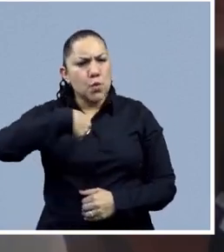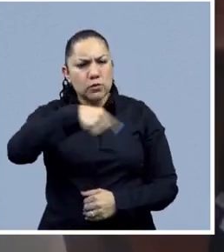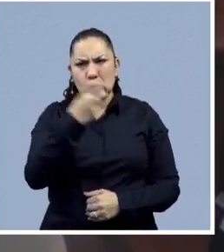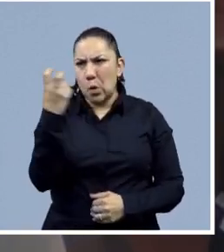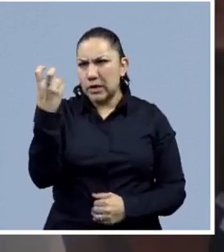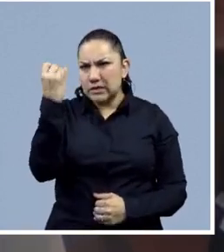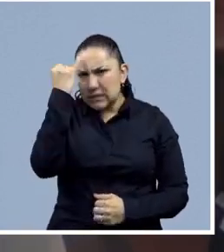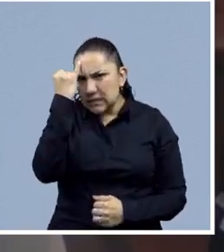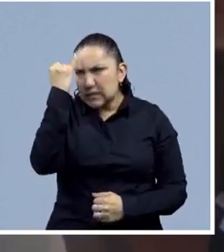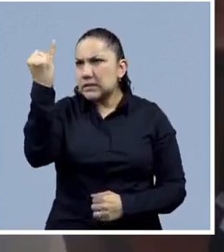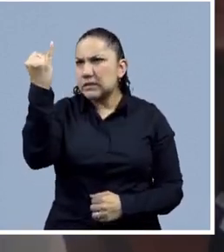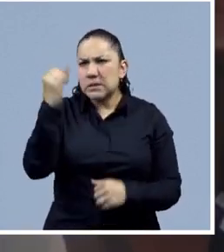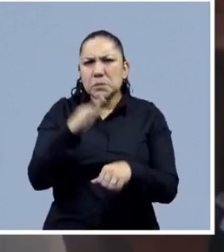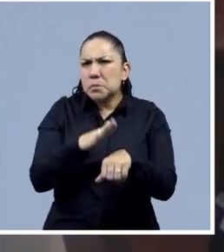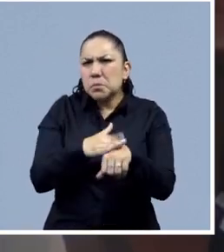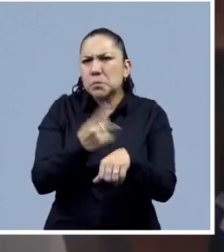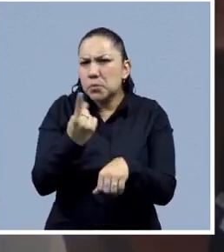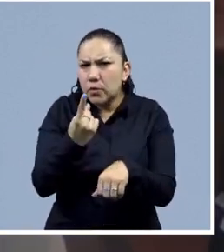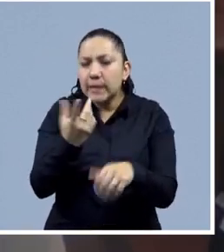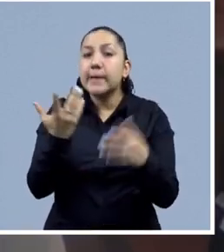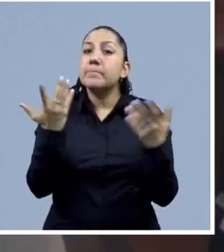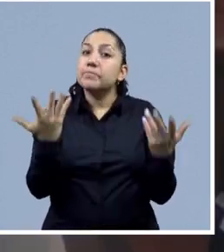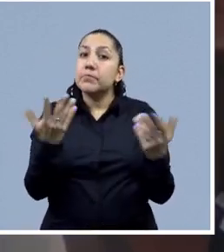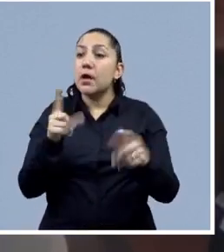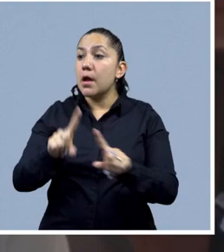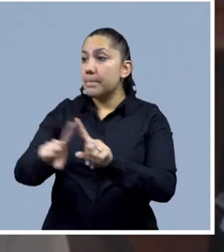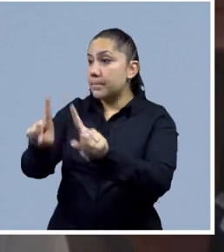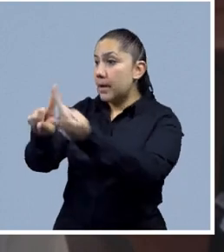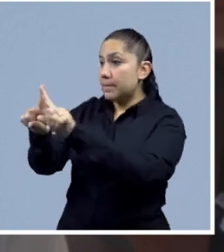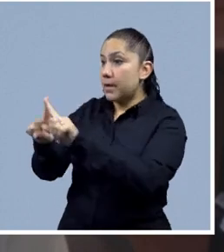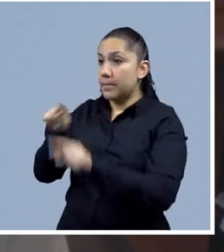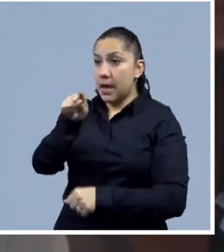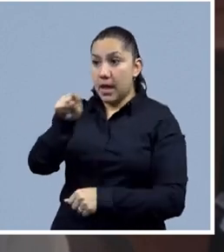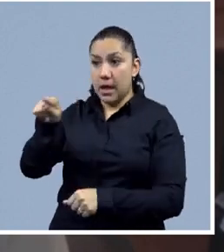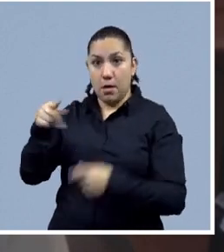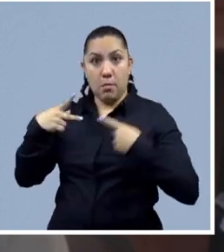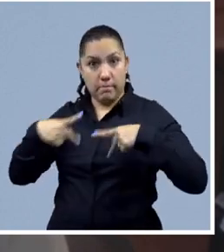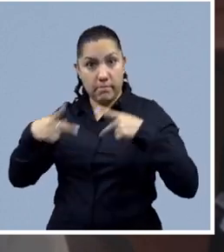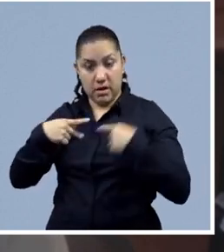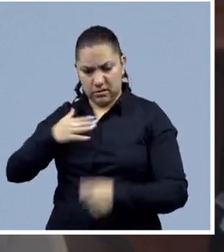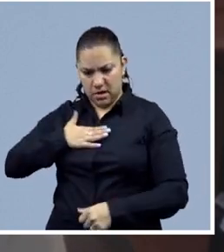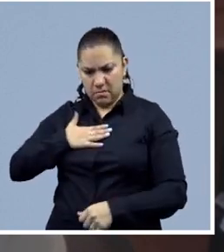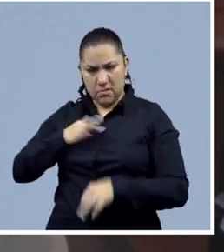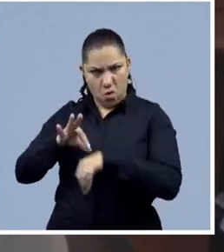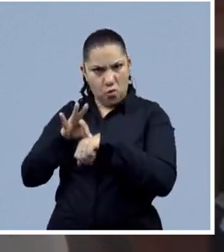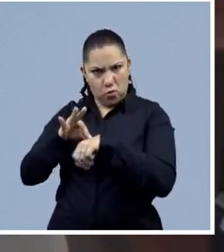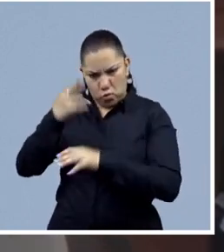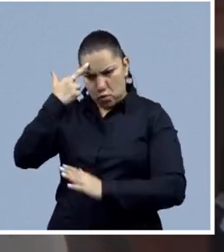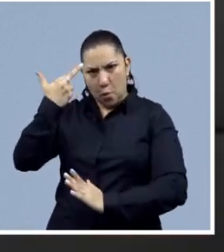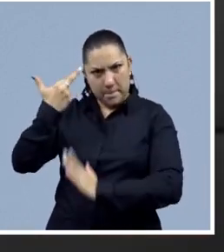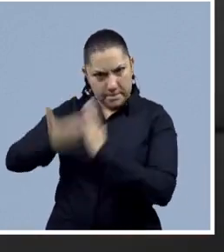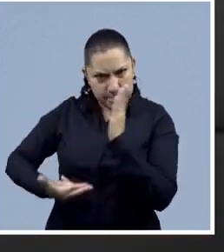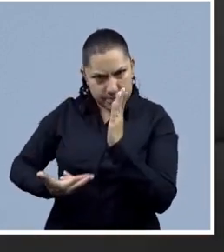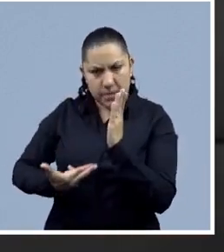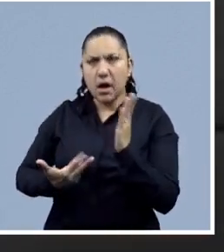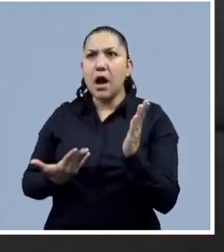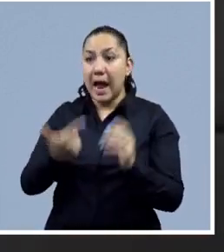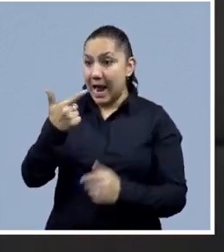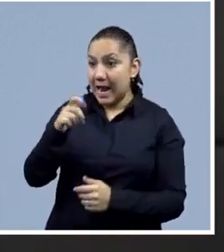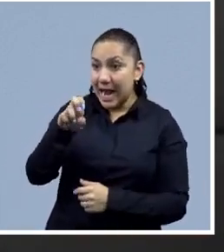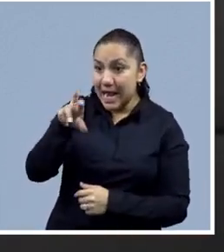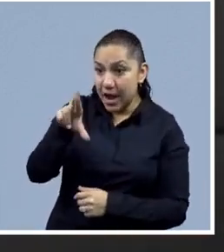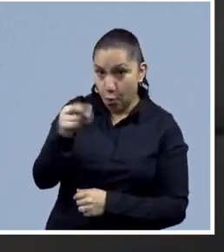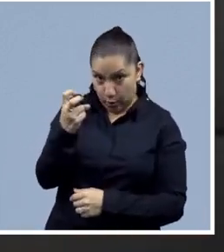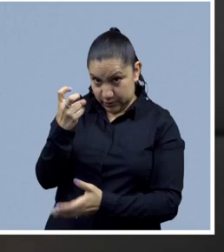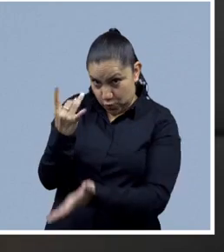esto? Es para sumar esfuerzos en pro de apoyar a quienes han sufrido violencia, y no solamente